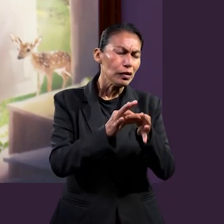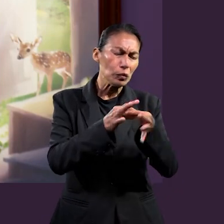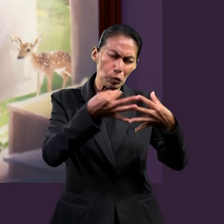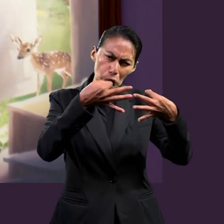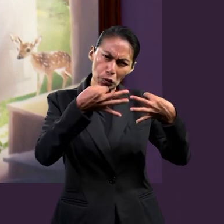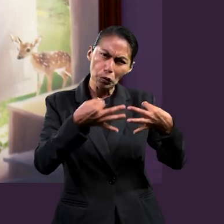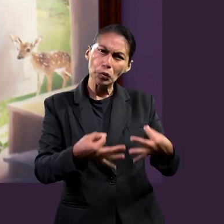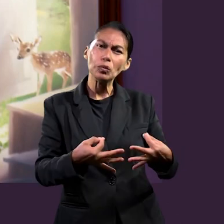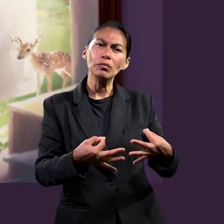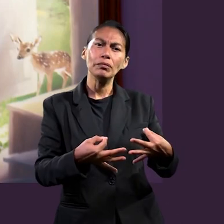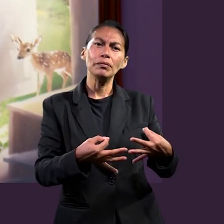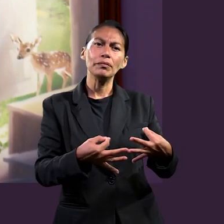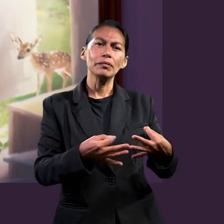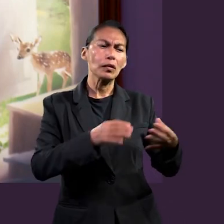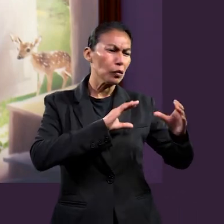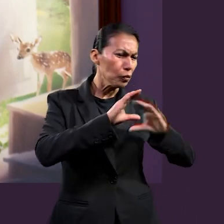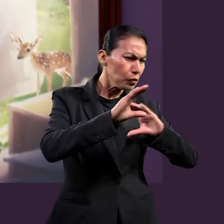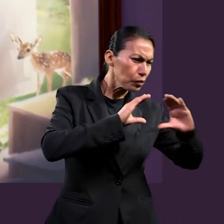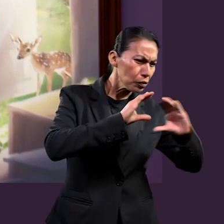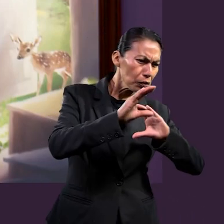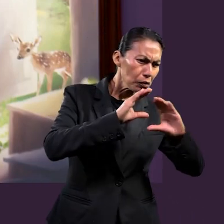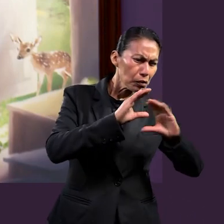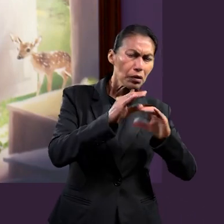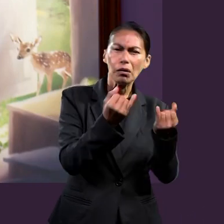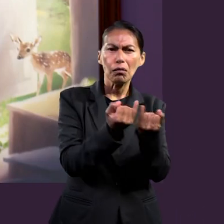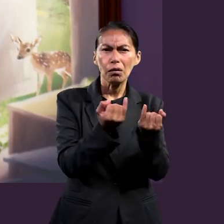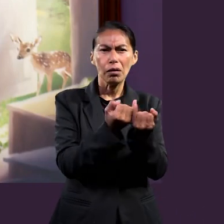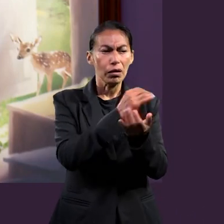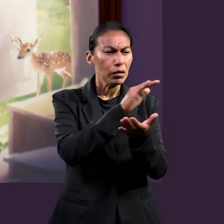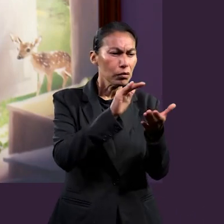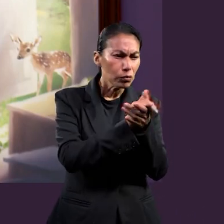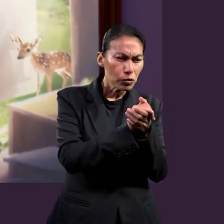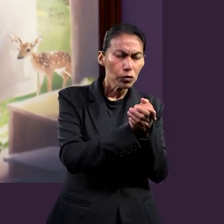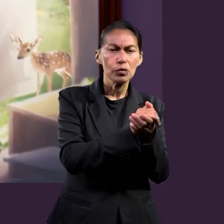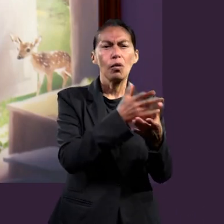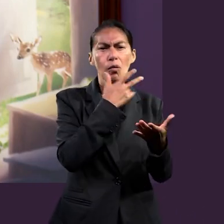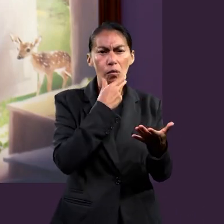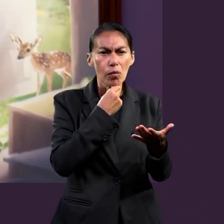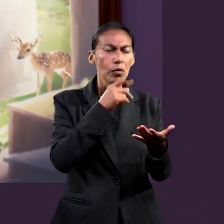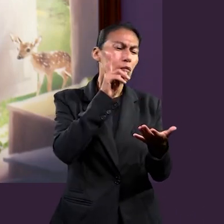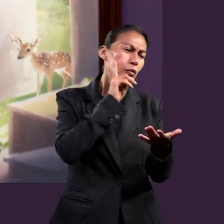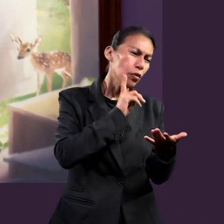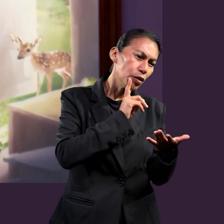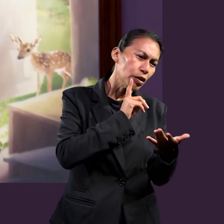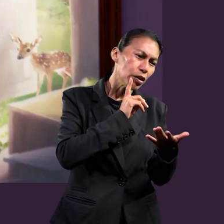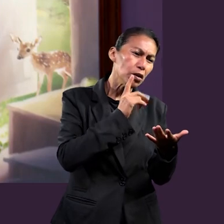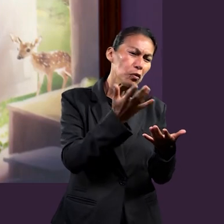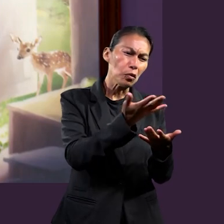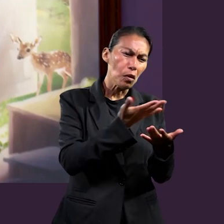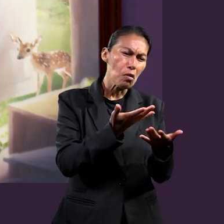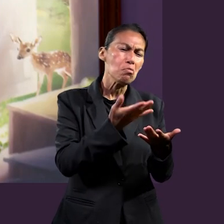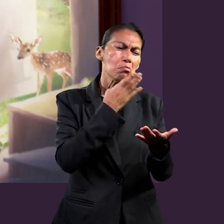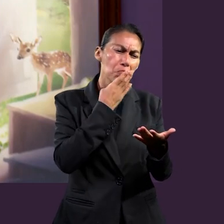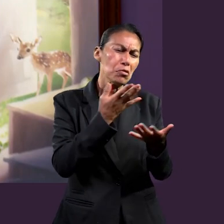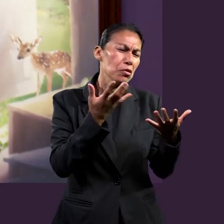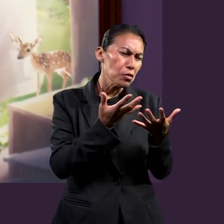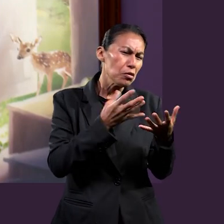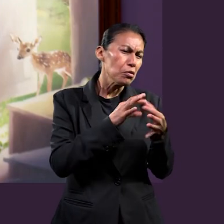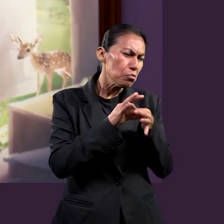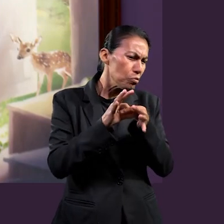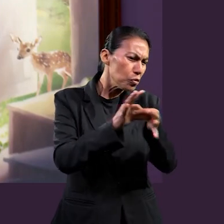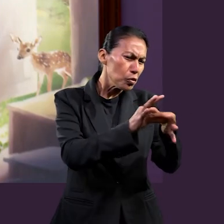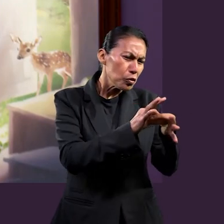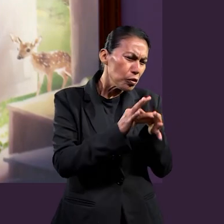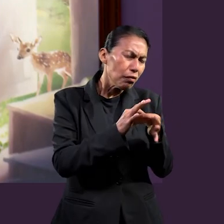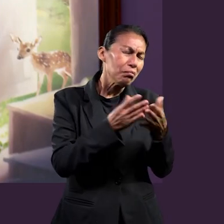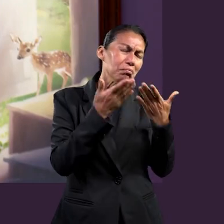entre nosotros haya comunión y una buena relación, así como lo hay entre los cónyuges, es decir, entre el esposo y la esposa, para